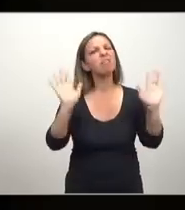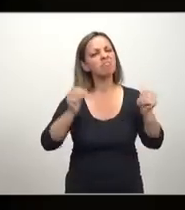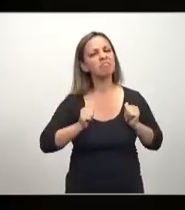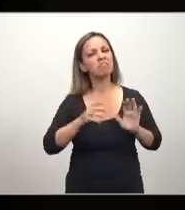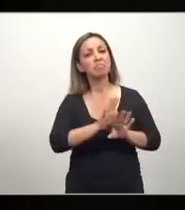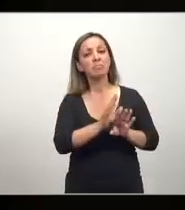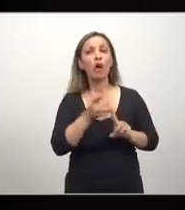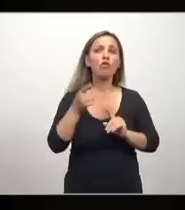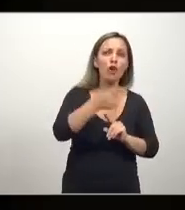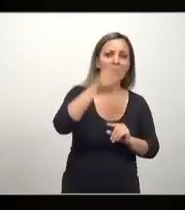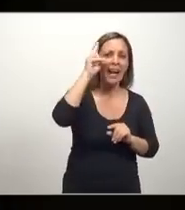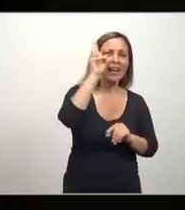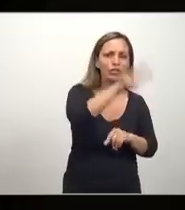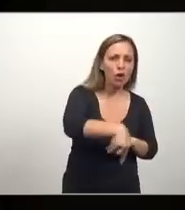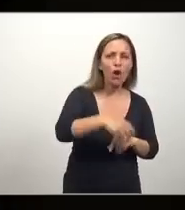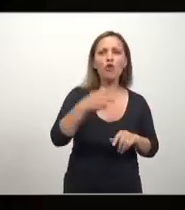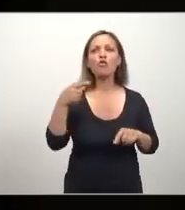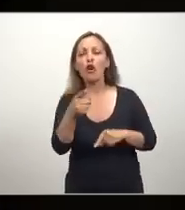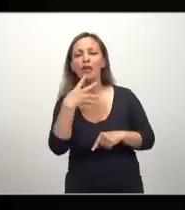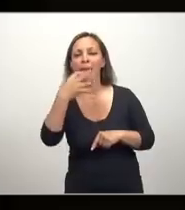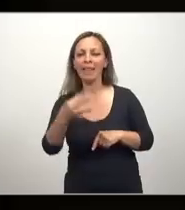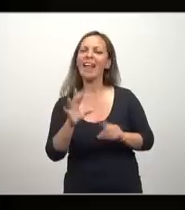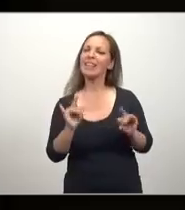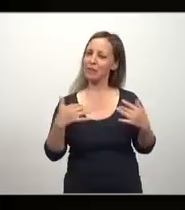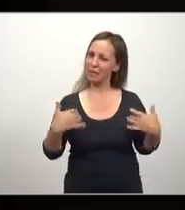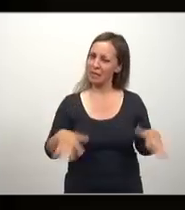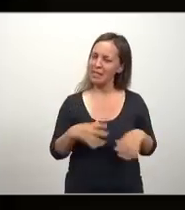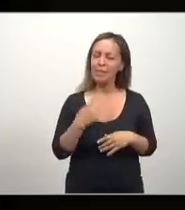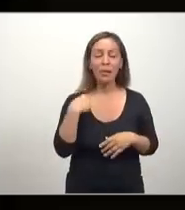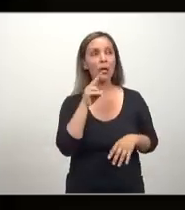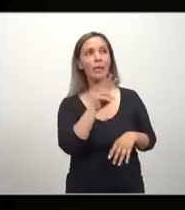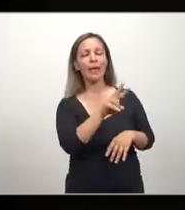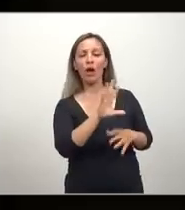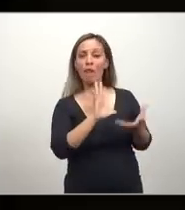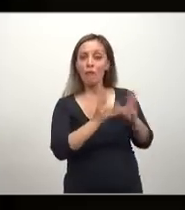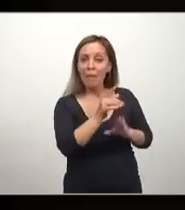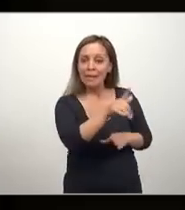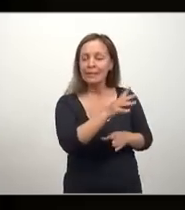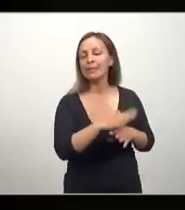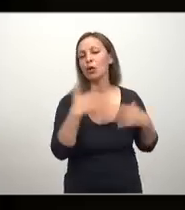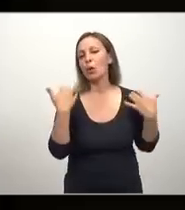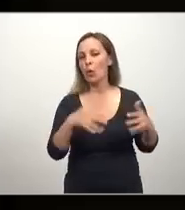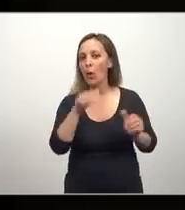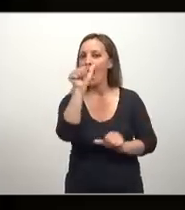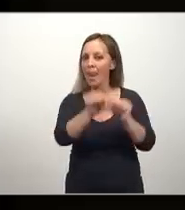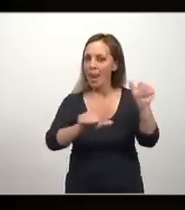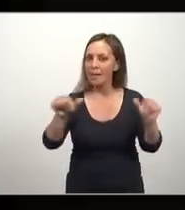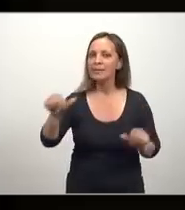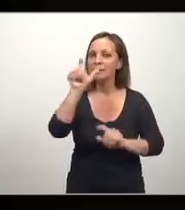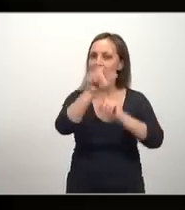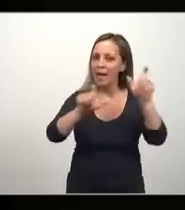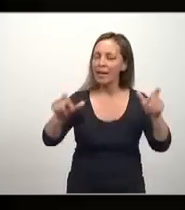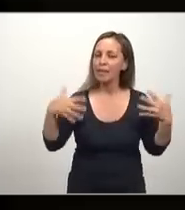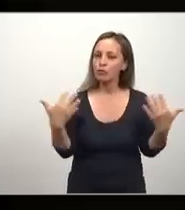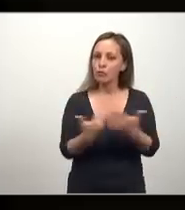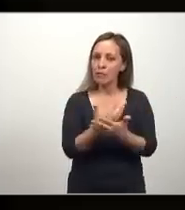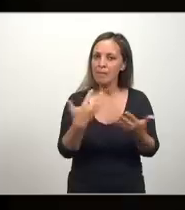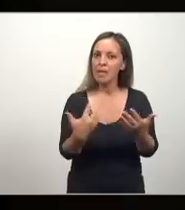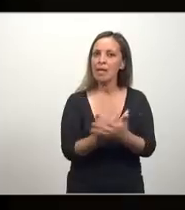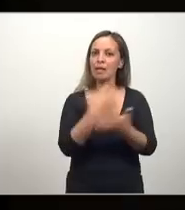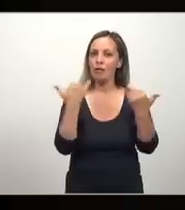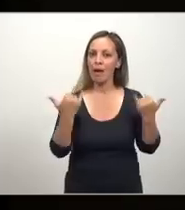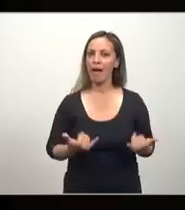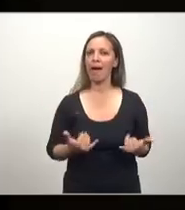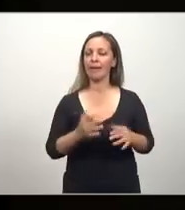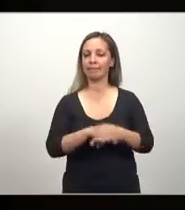contra la razón, contra la verdad, pero obviamente generan un inmenso daño humano, sufrimiento humano, y un inmenso